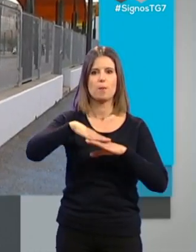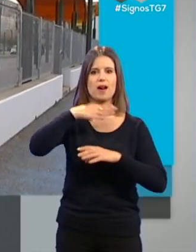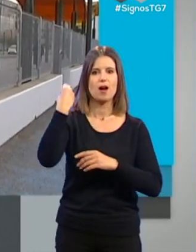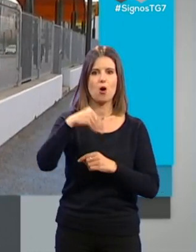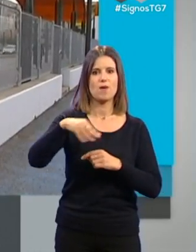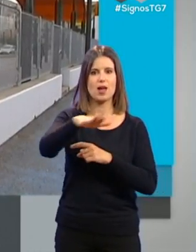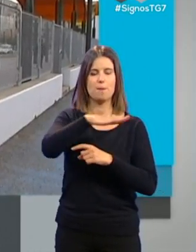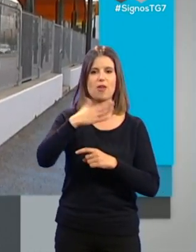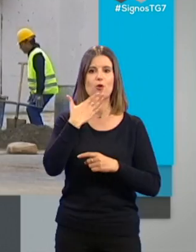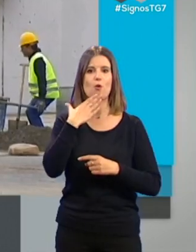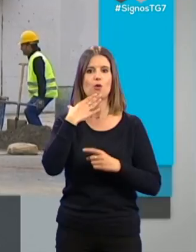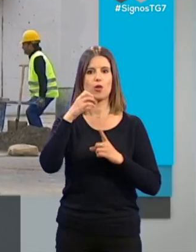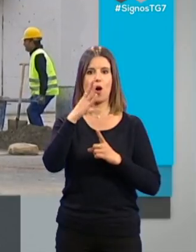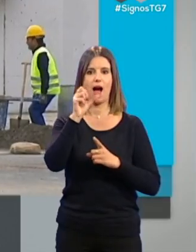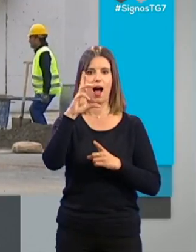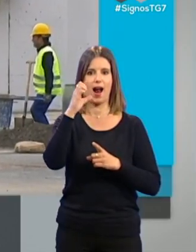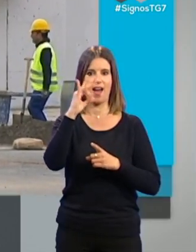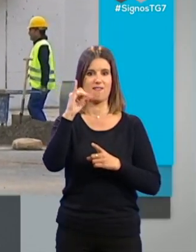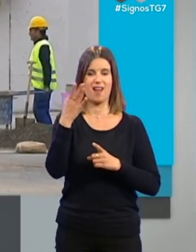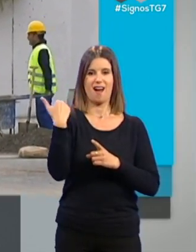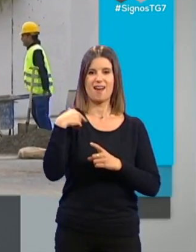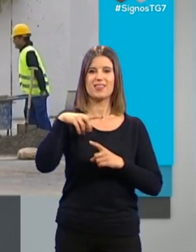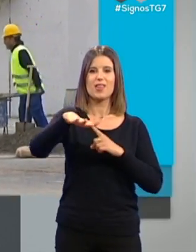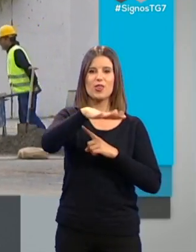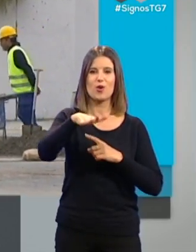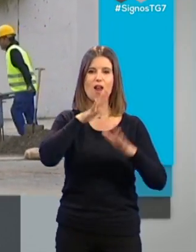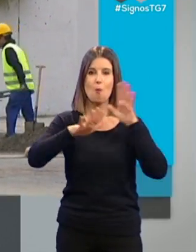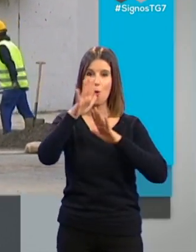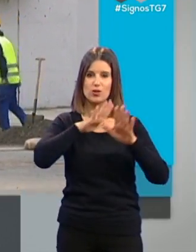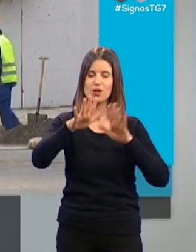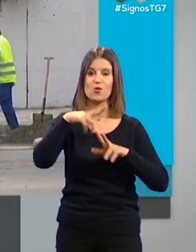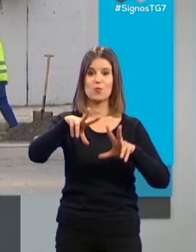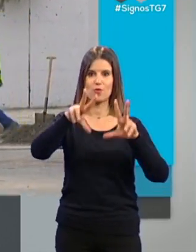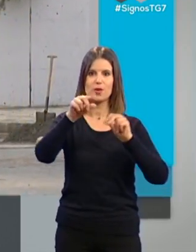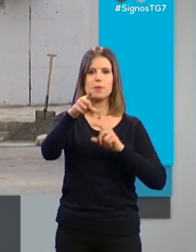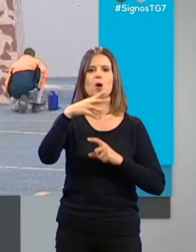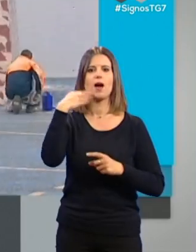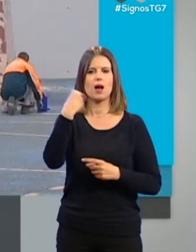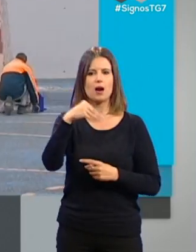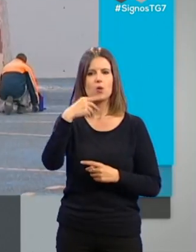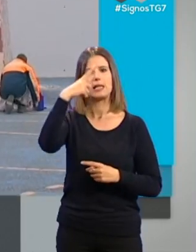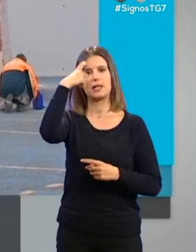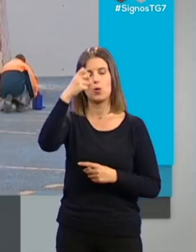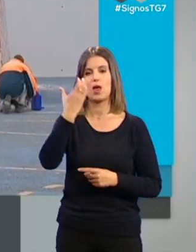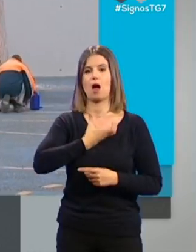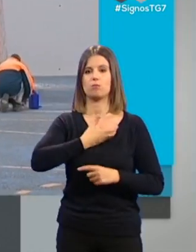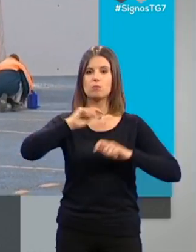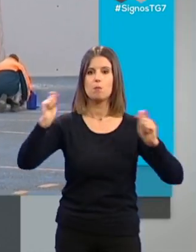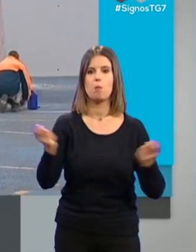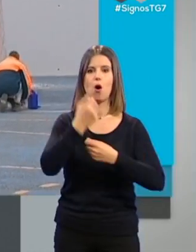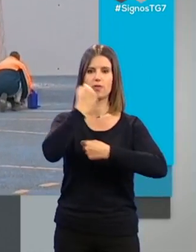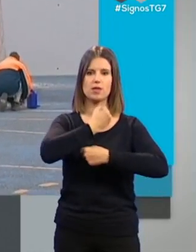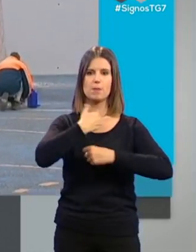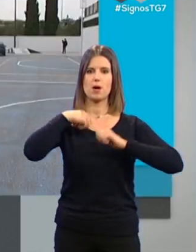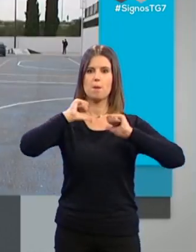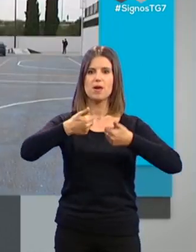de ocio de Arabial, lugar donde se ubicaba el popular botellódromo. Caracuel ha recordado que el alcalde anunció en diciembre que la puesta en